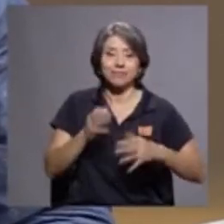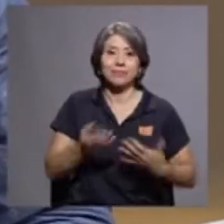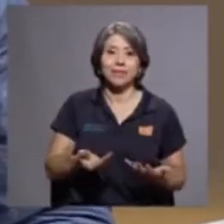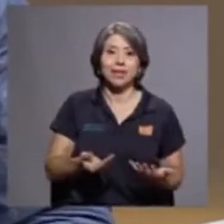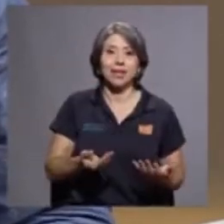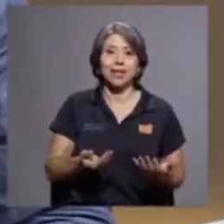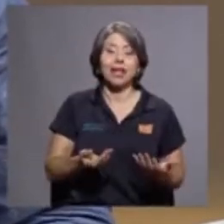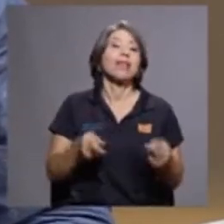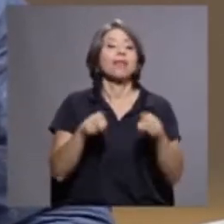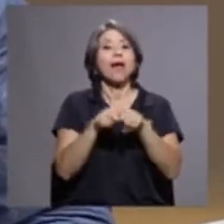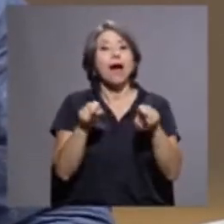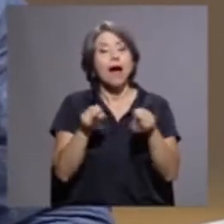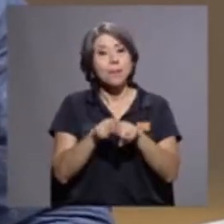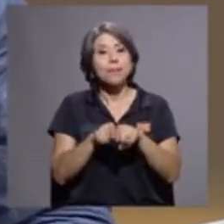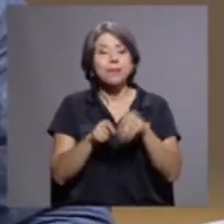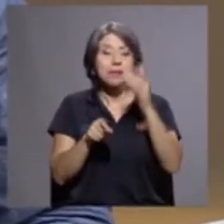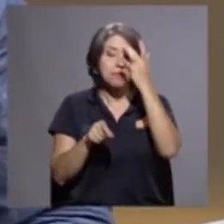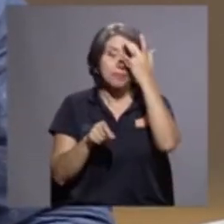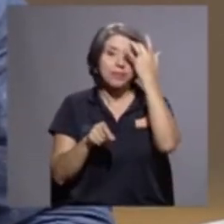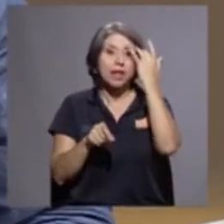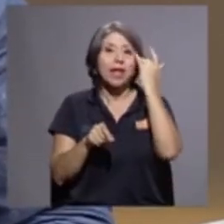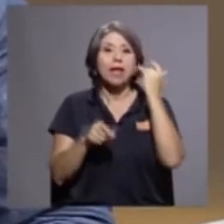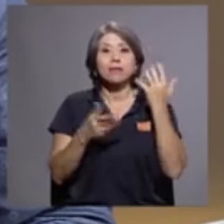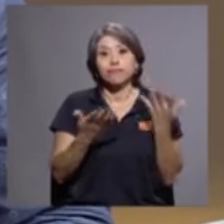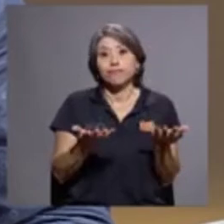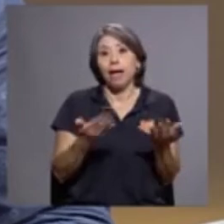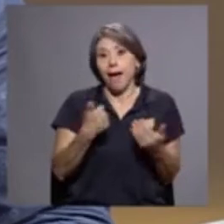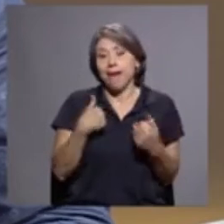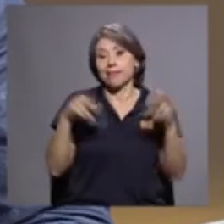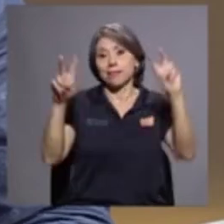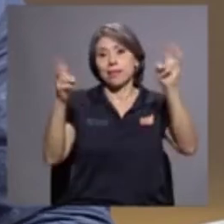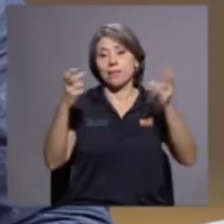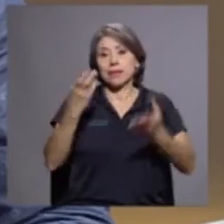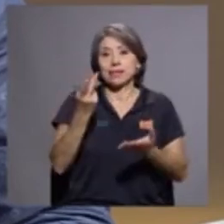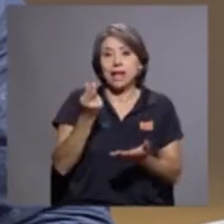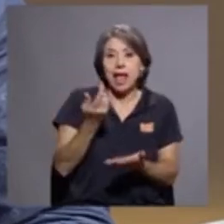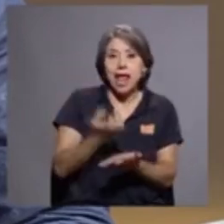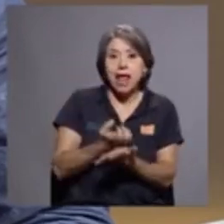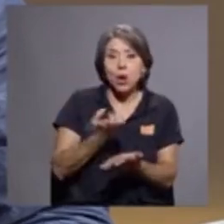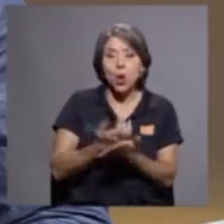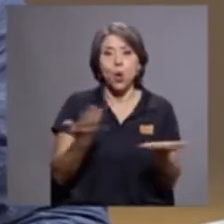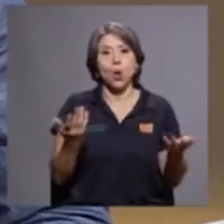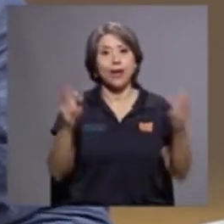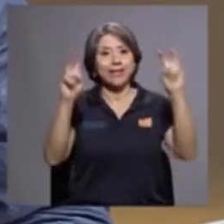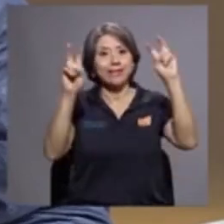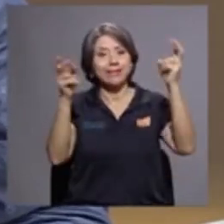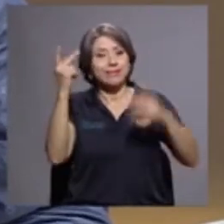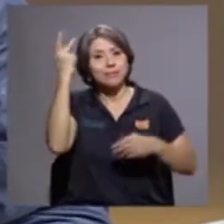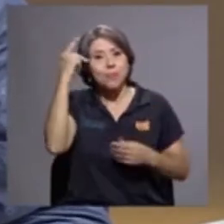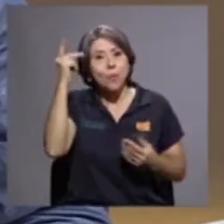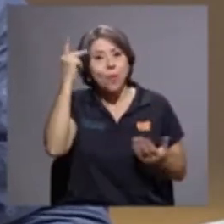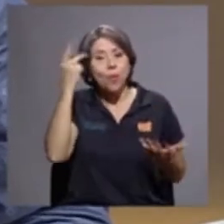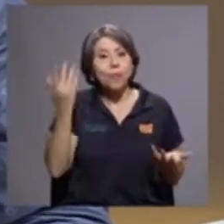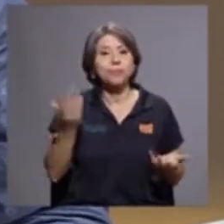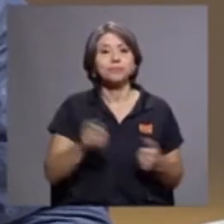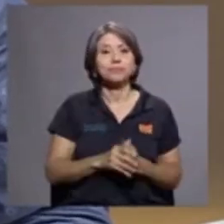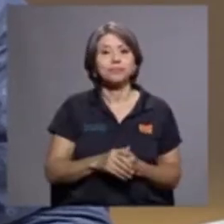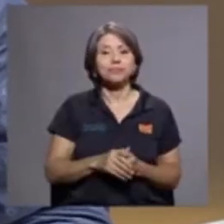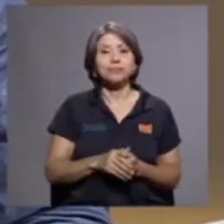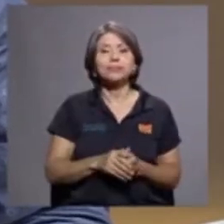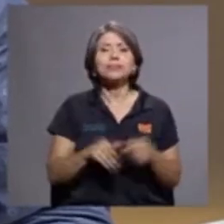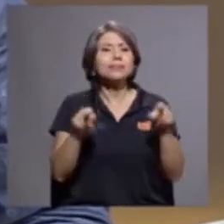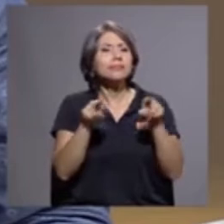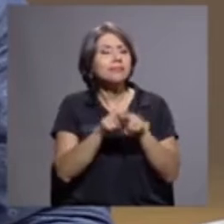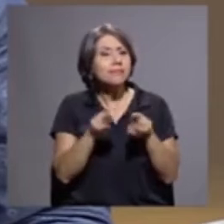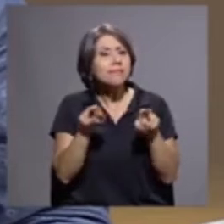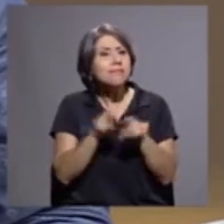Pásalo, también tenemos temas económicos, temas políticos. Y otra cosa que me